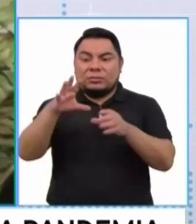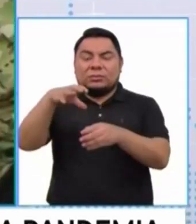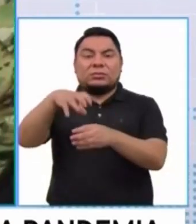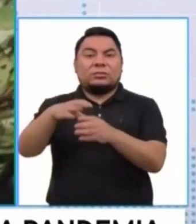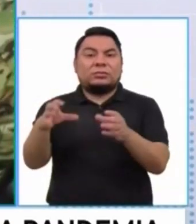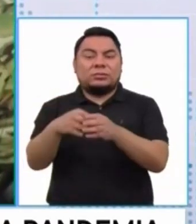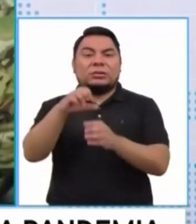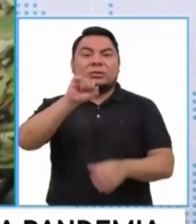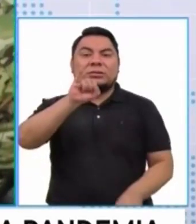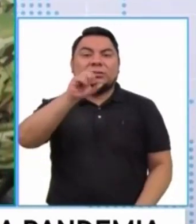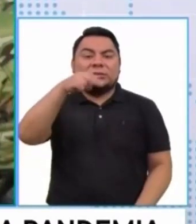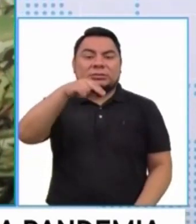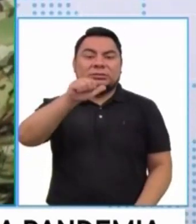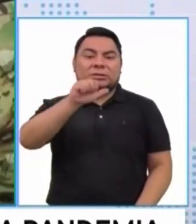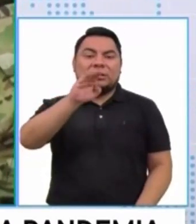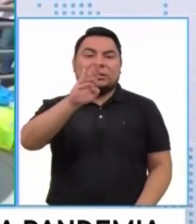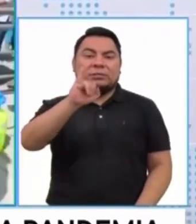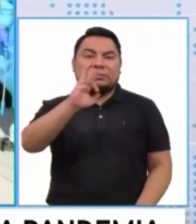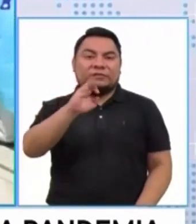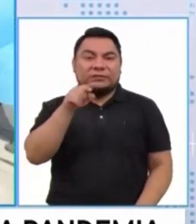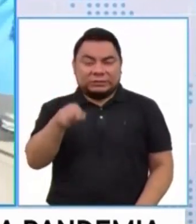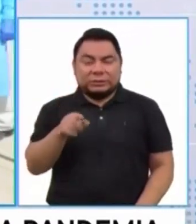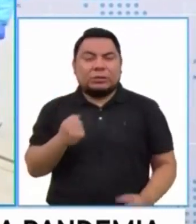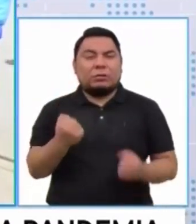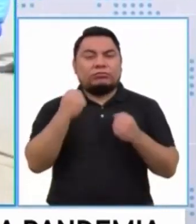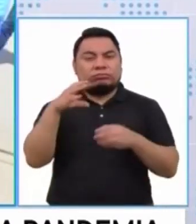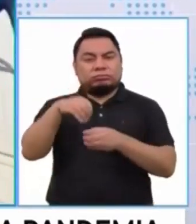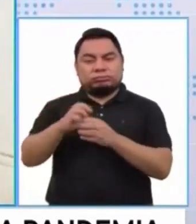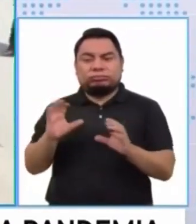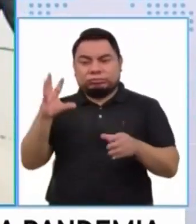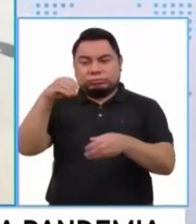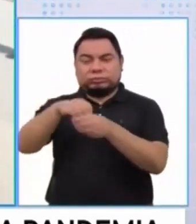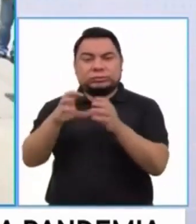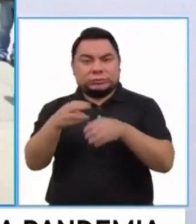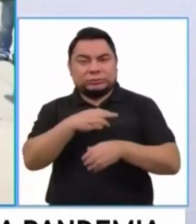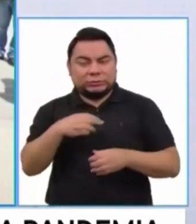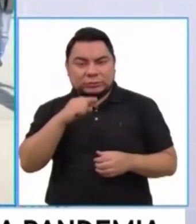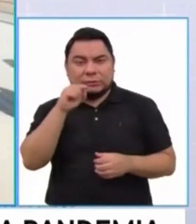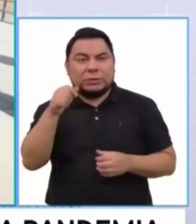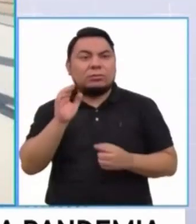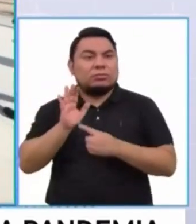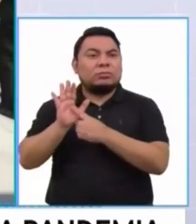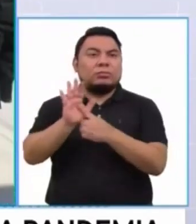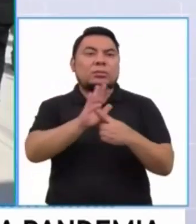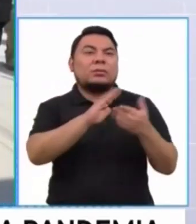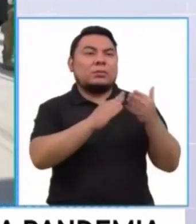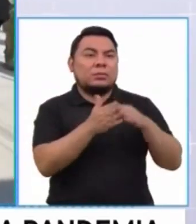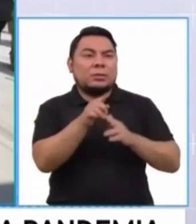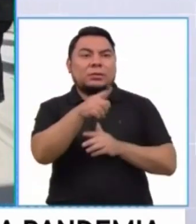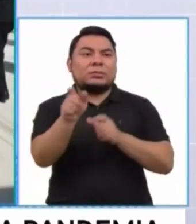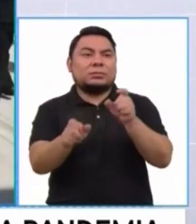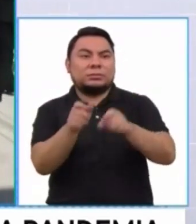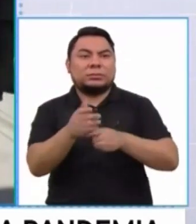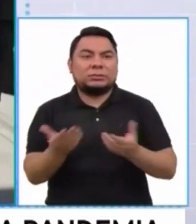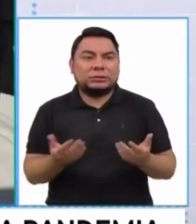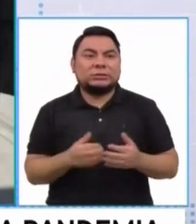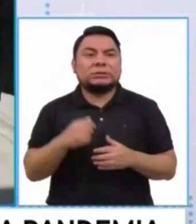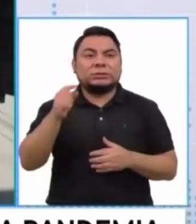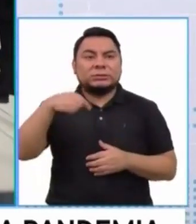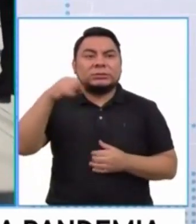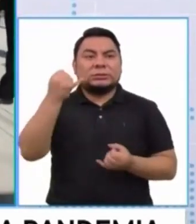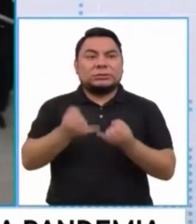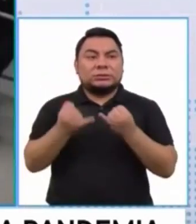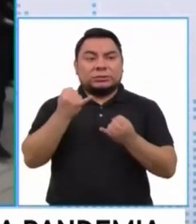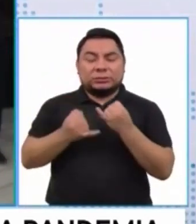sumamente potente para demostrarle al pueblo, a la gente, que los